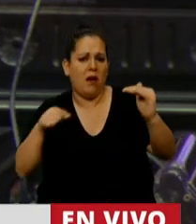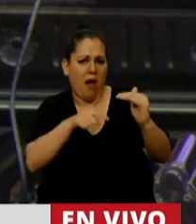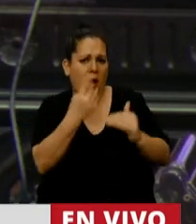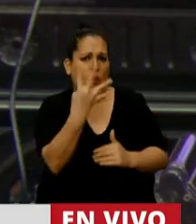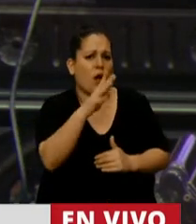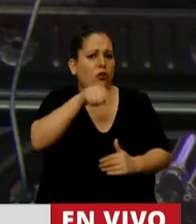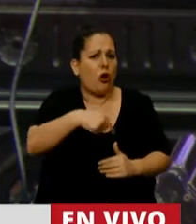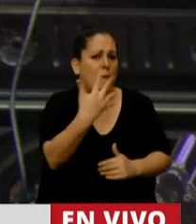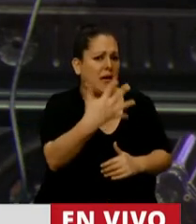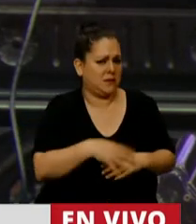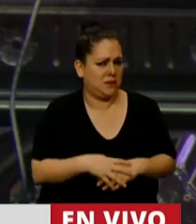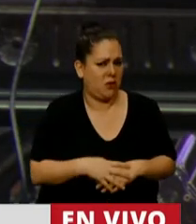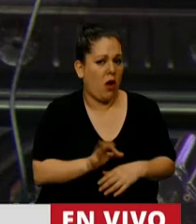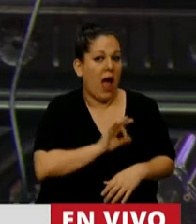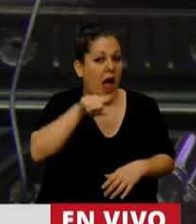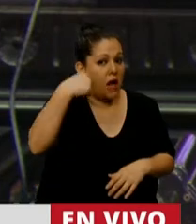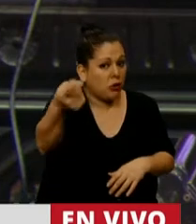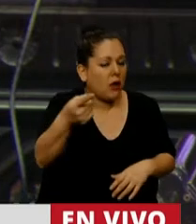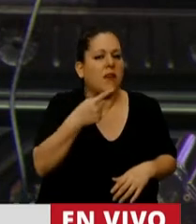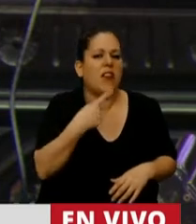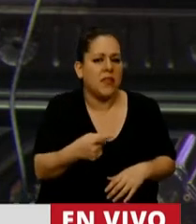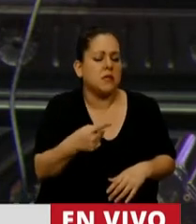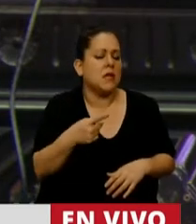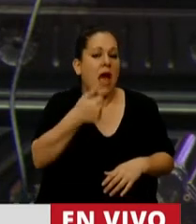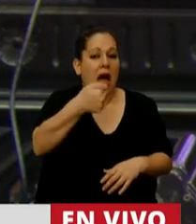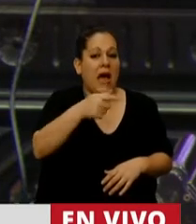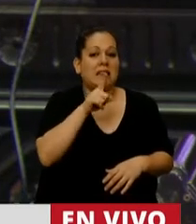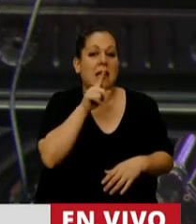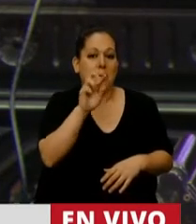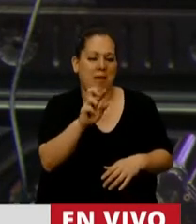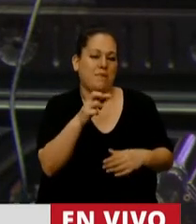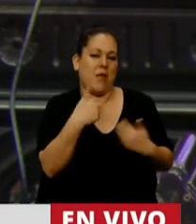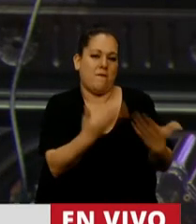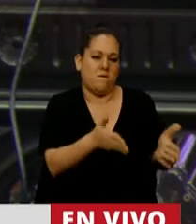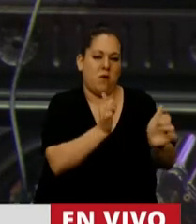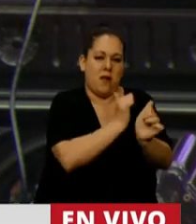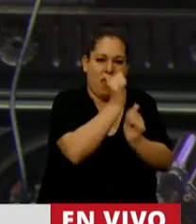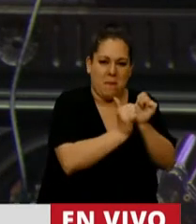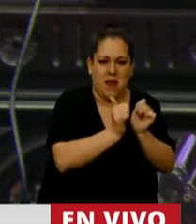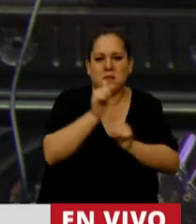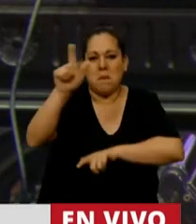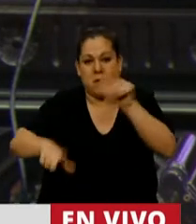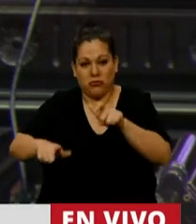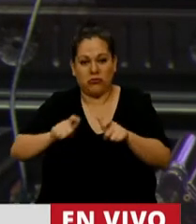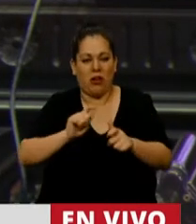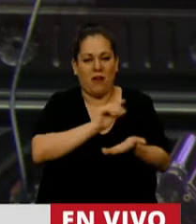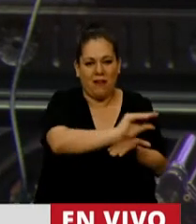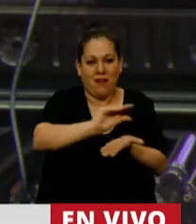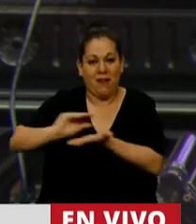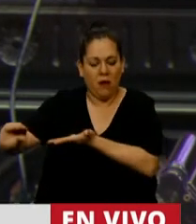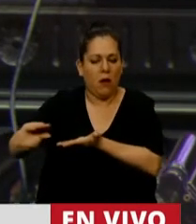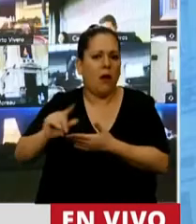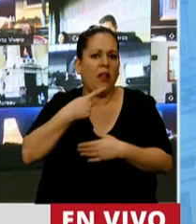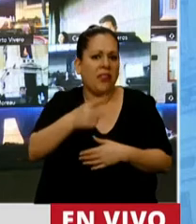previsto casualmente para el año que viene la eliminación del ATP y del IFE, dos herramientas que hemos apoyado y que obviamente